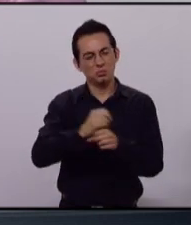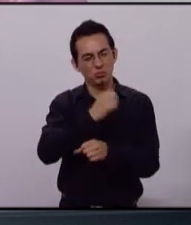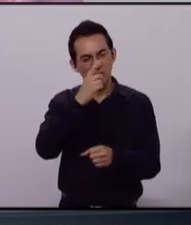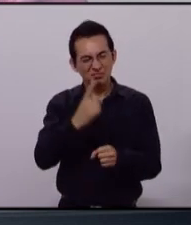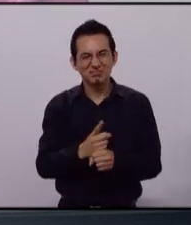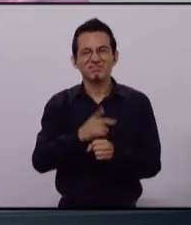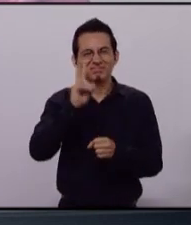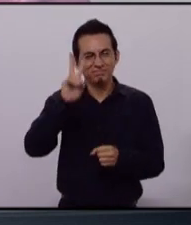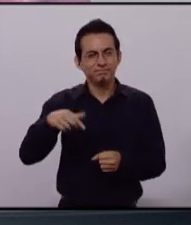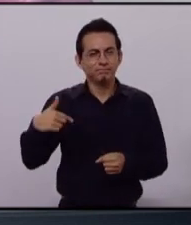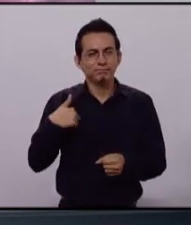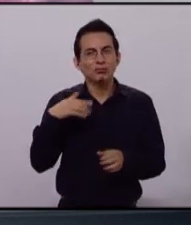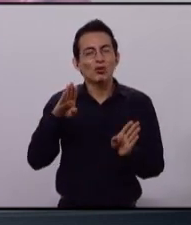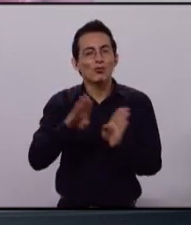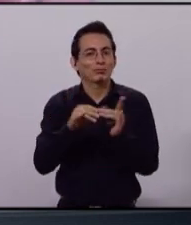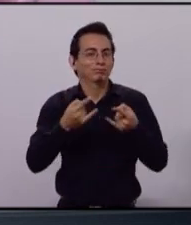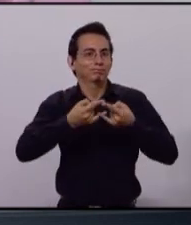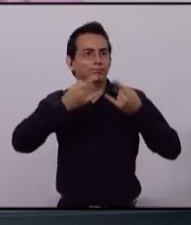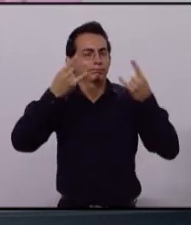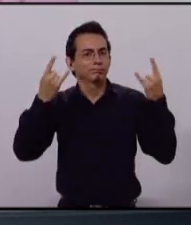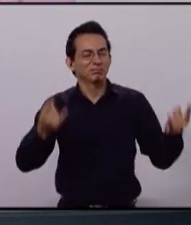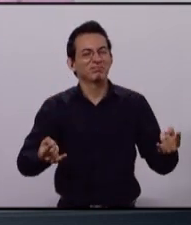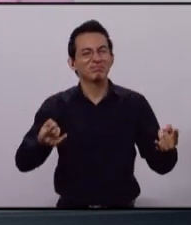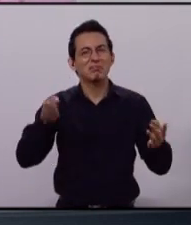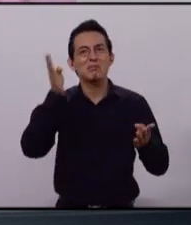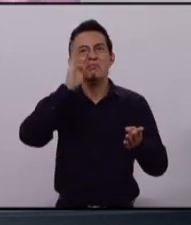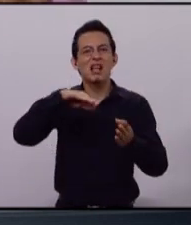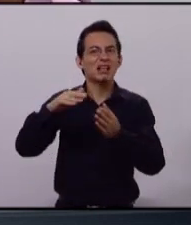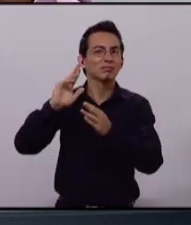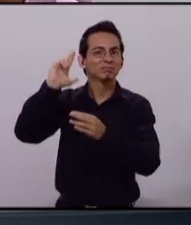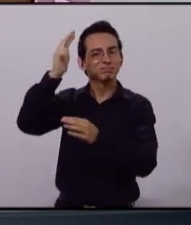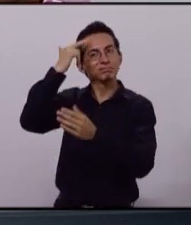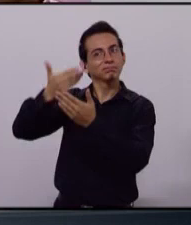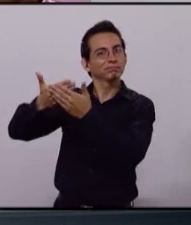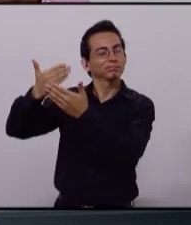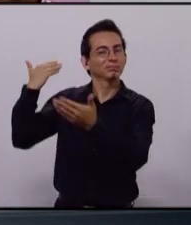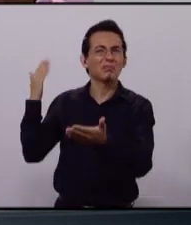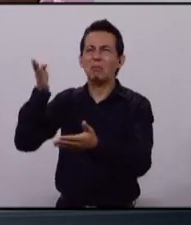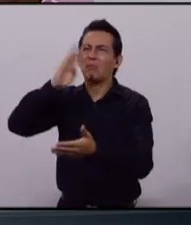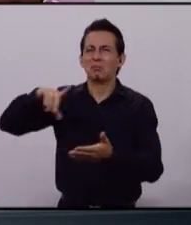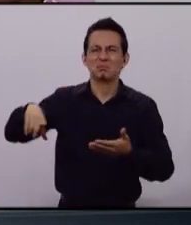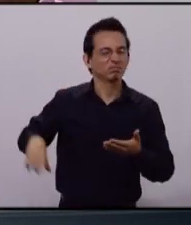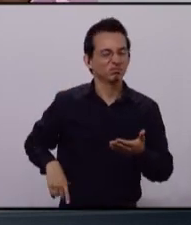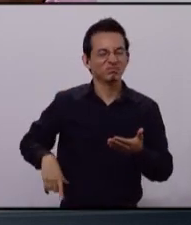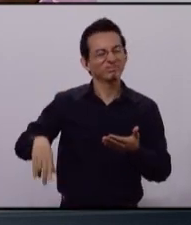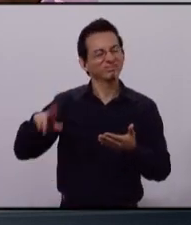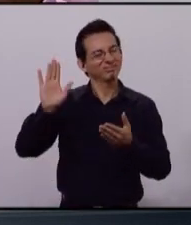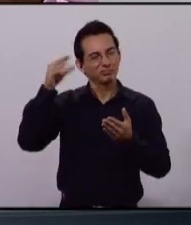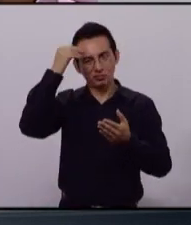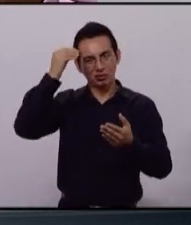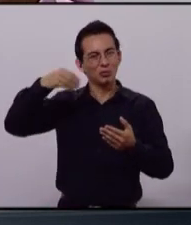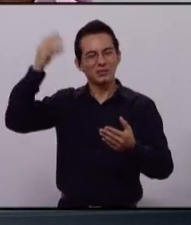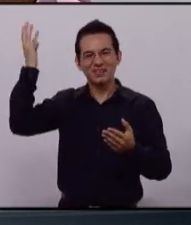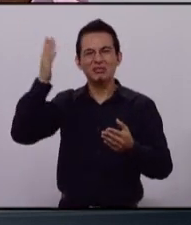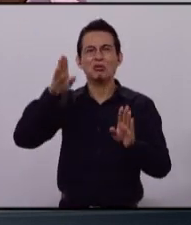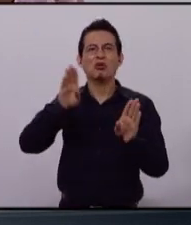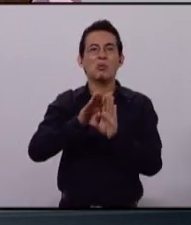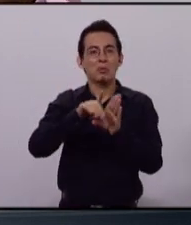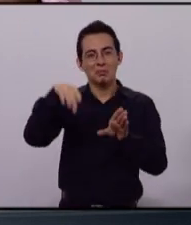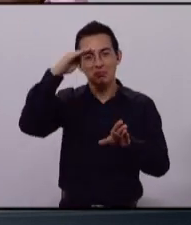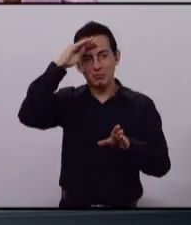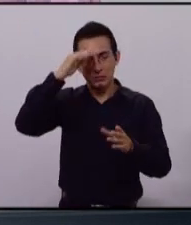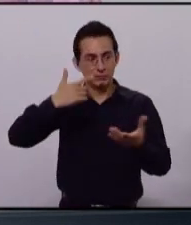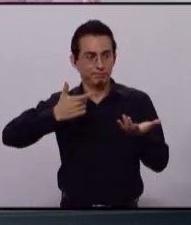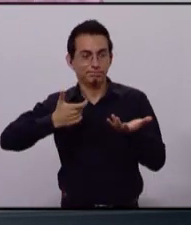de cambiar de estos malos gobiernos. Tenemos un arma más potente que armas de